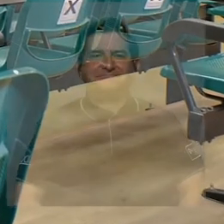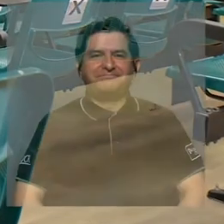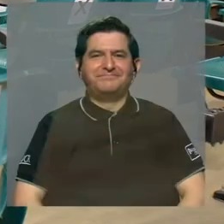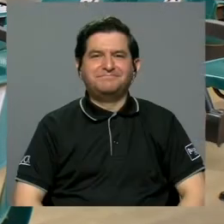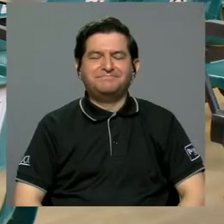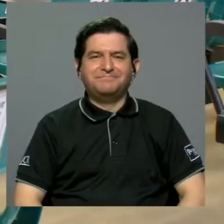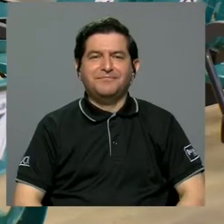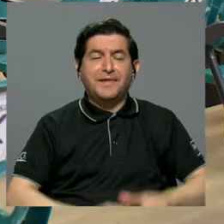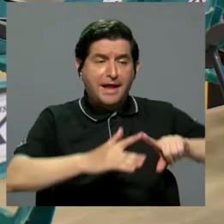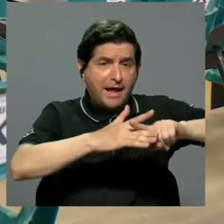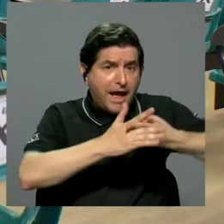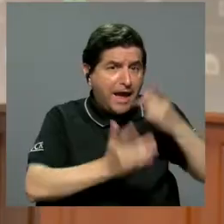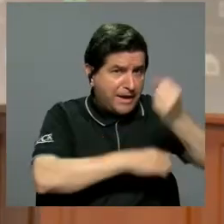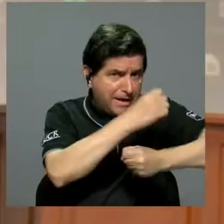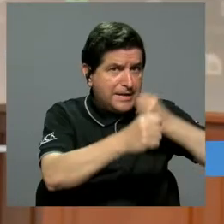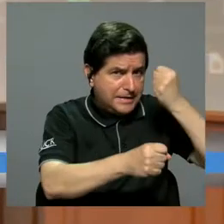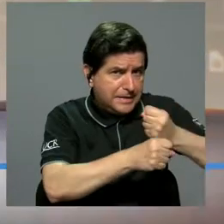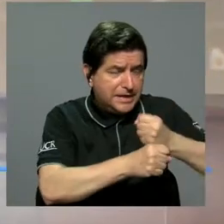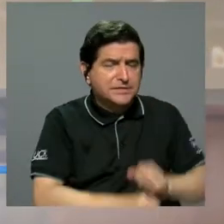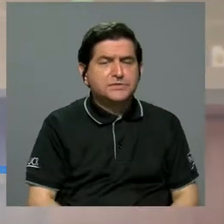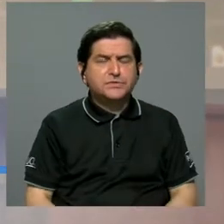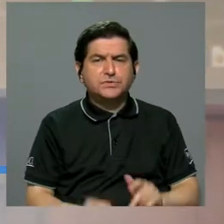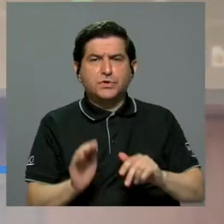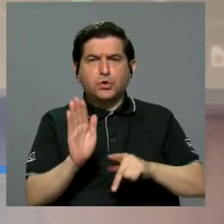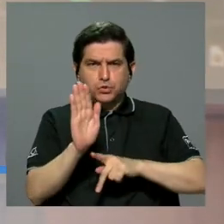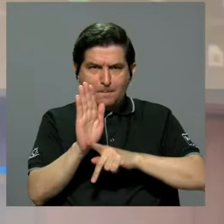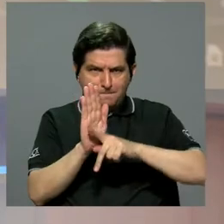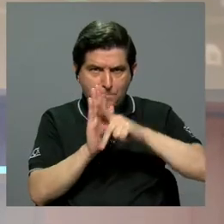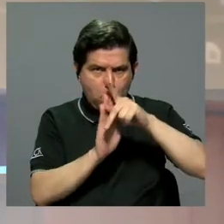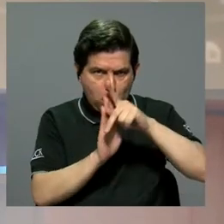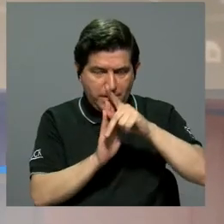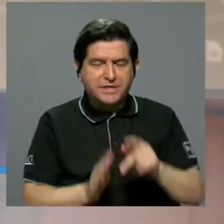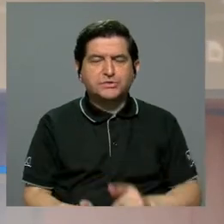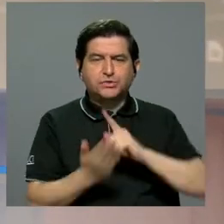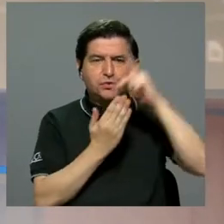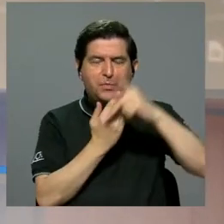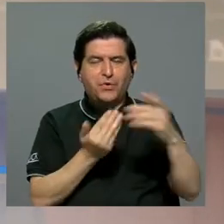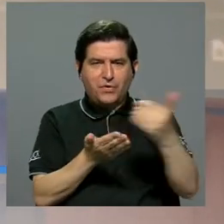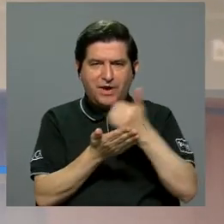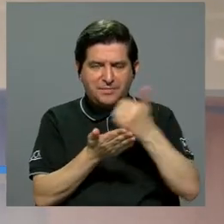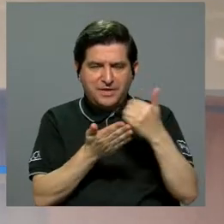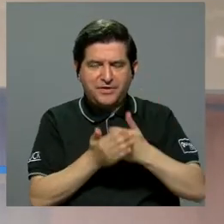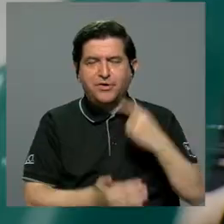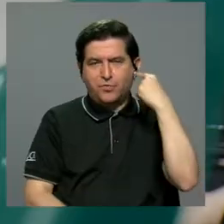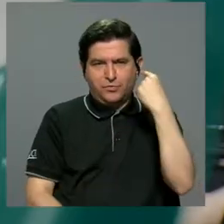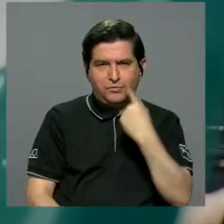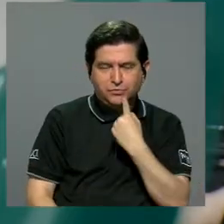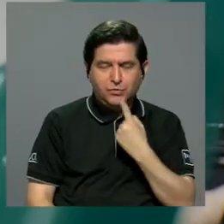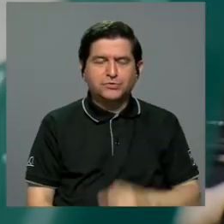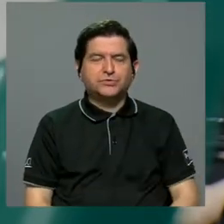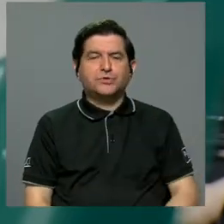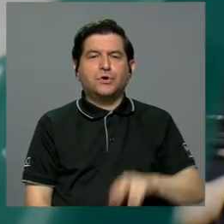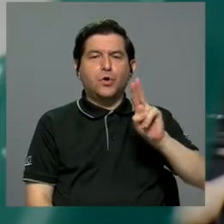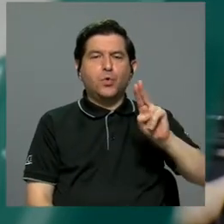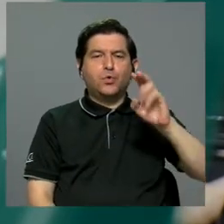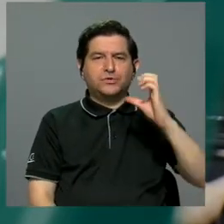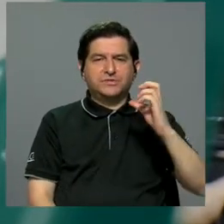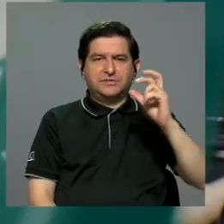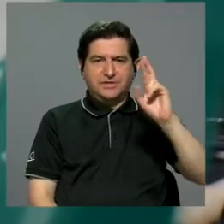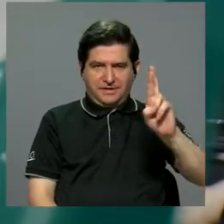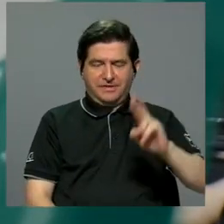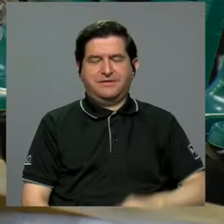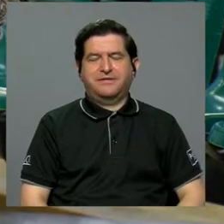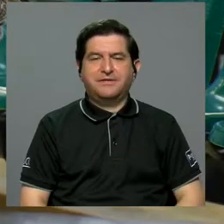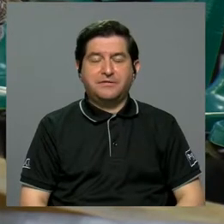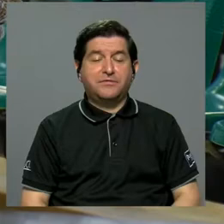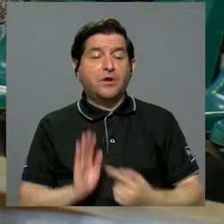a inicios de este año el programa de recursos para la sordera progreso de la universidad de costa